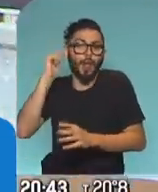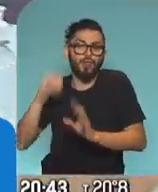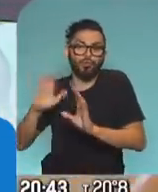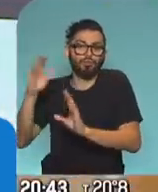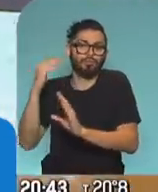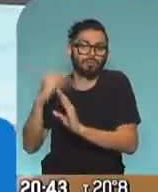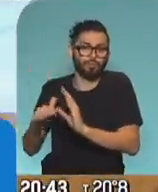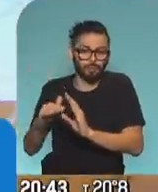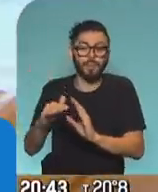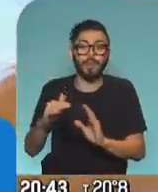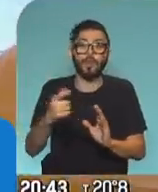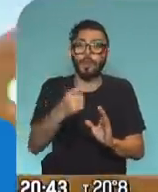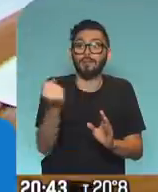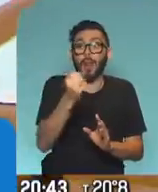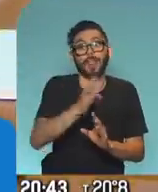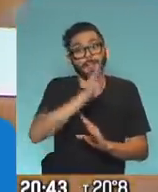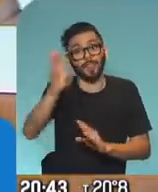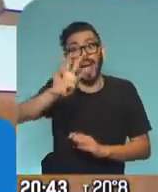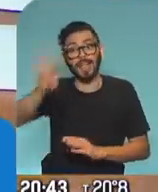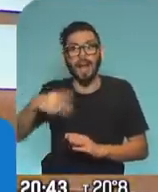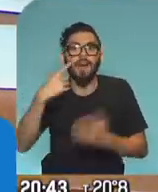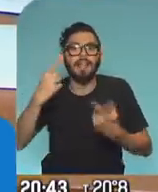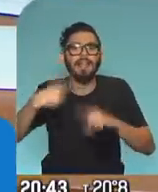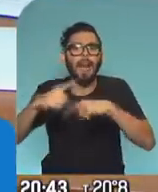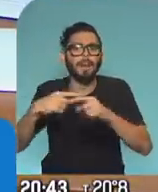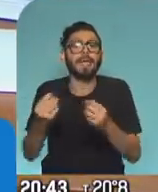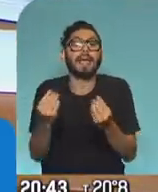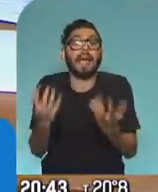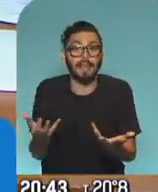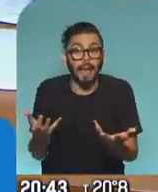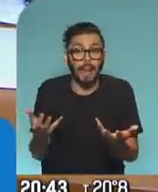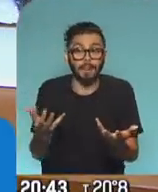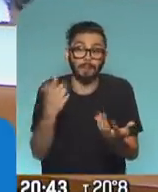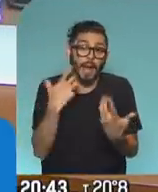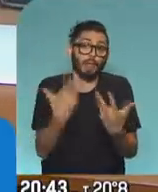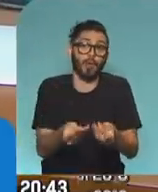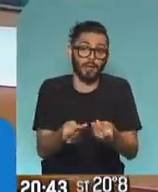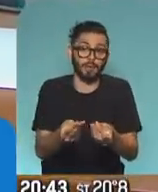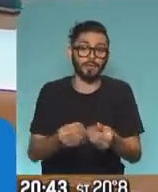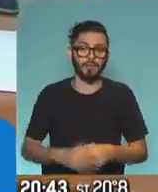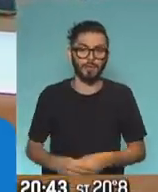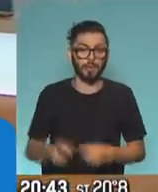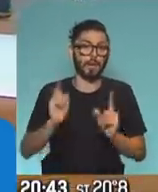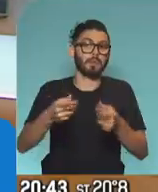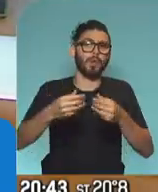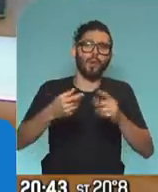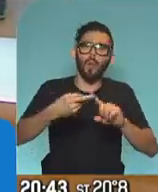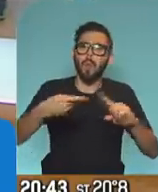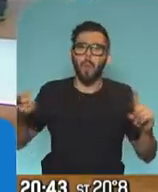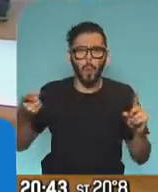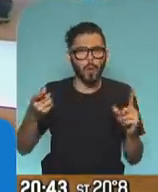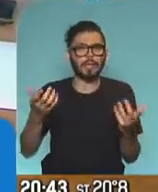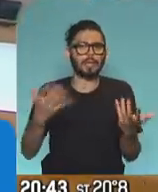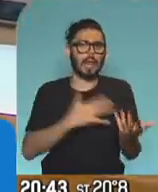su trámite y que le podamos dar una mano y hacerla rápidamente. Y no dejarse estar, ¿no? Lástima que haya pasado tanto tiempo.